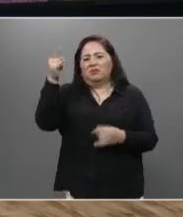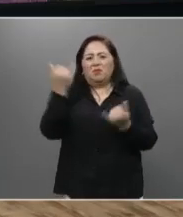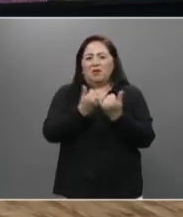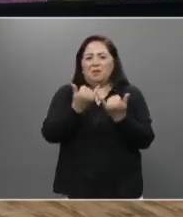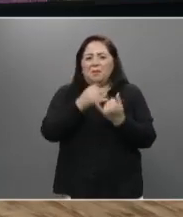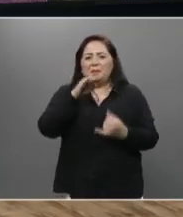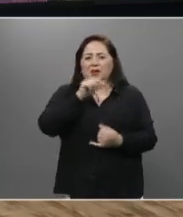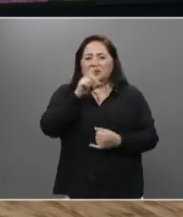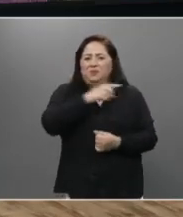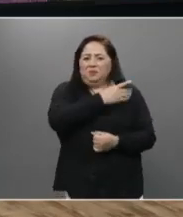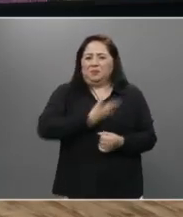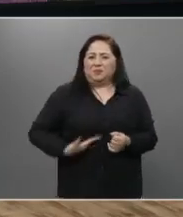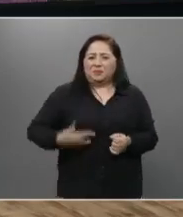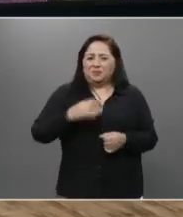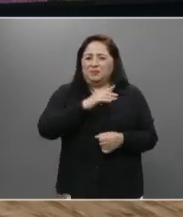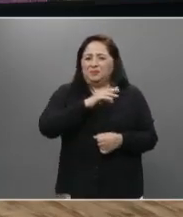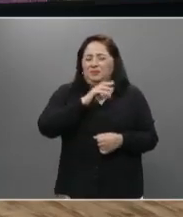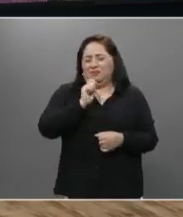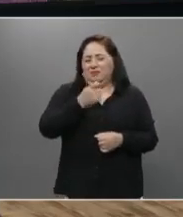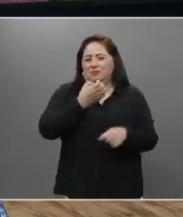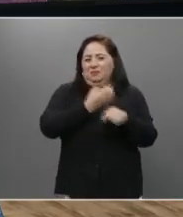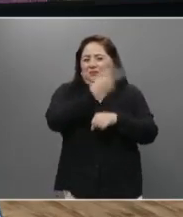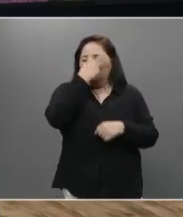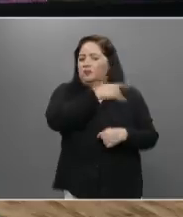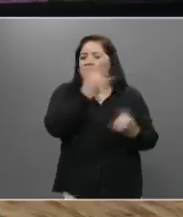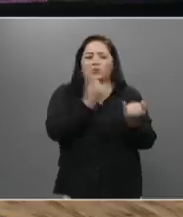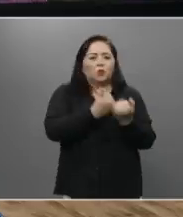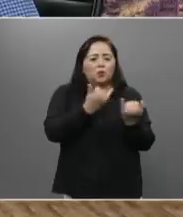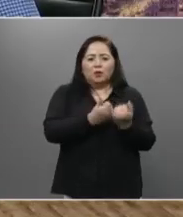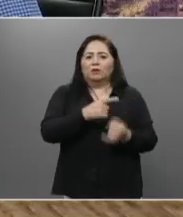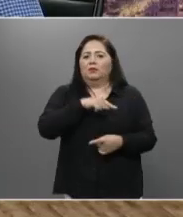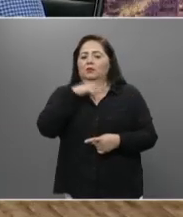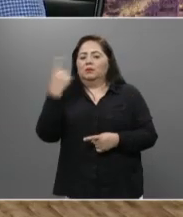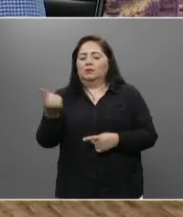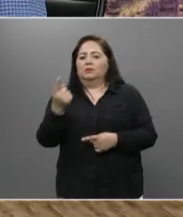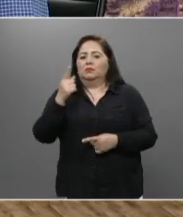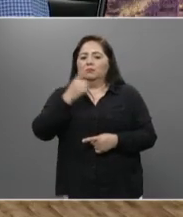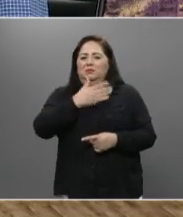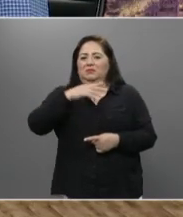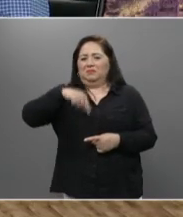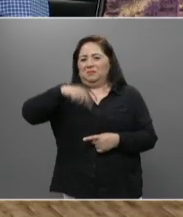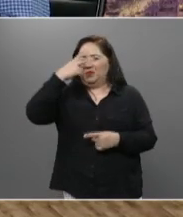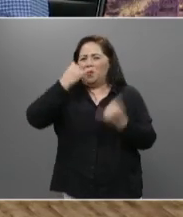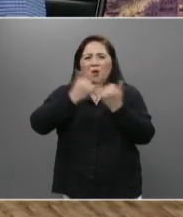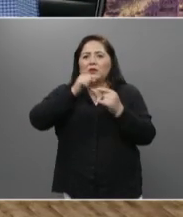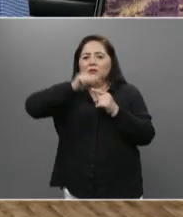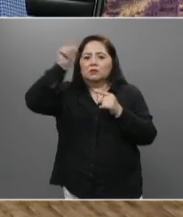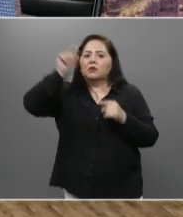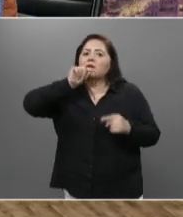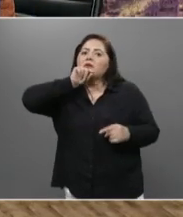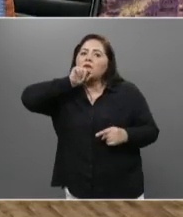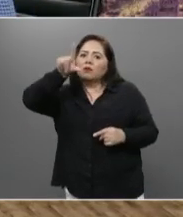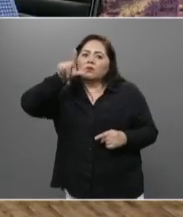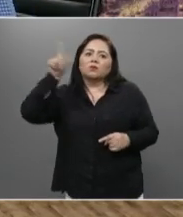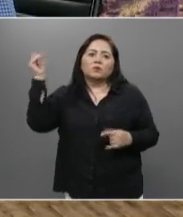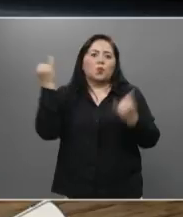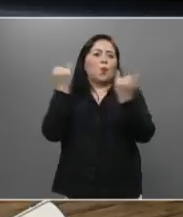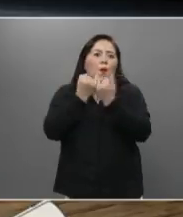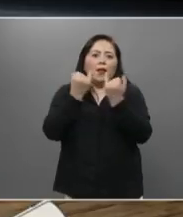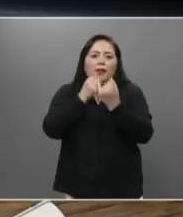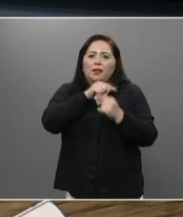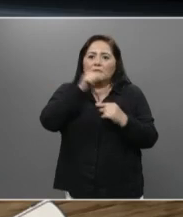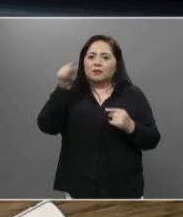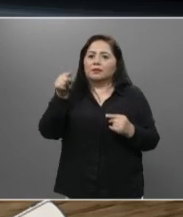tomando Del Mazo, como los que está tomando Claudia Chainbaum y como los que tomó el mismo Alfaro en Jalisco. como los que está